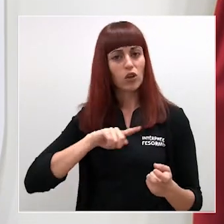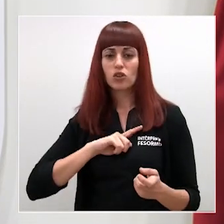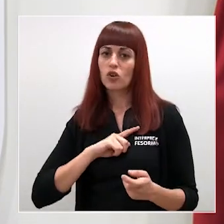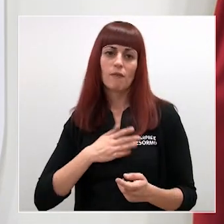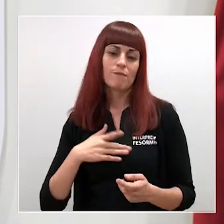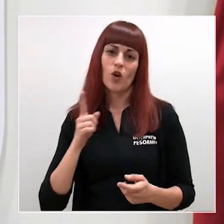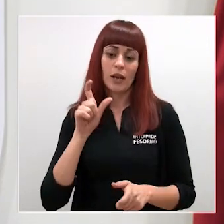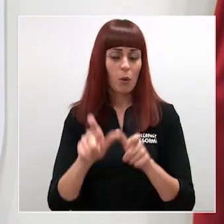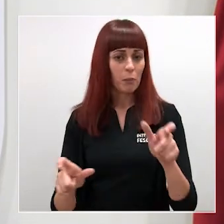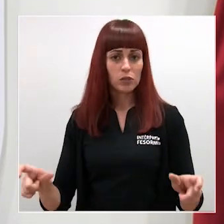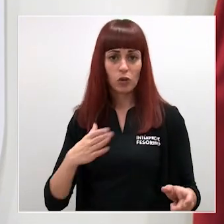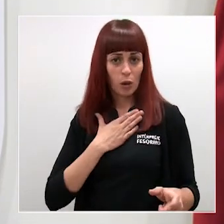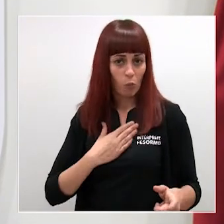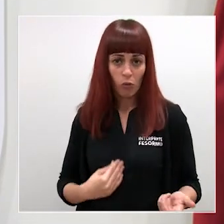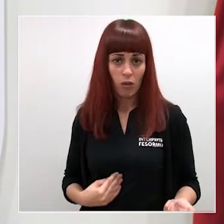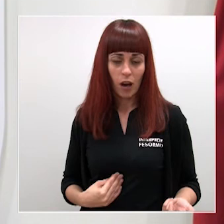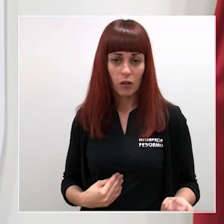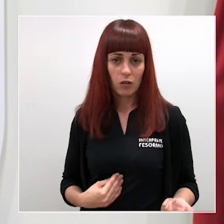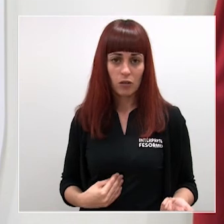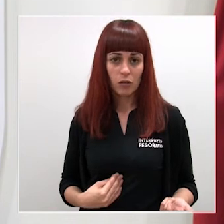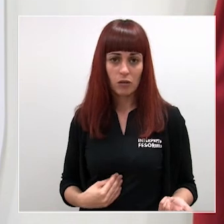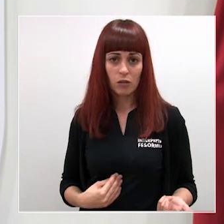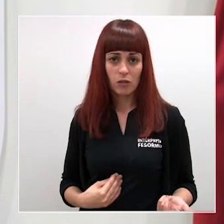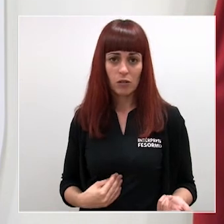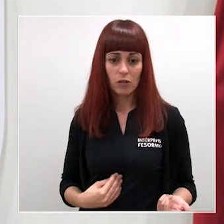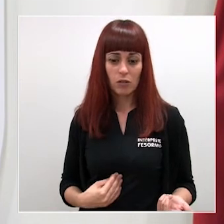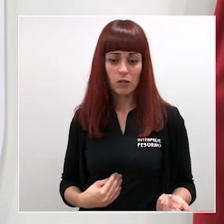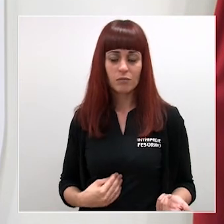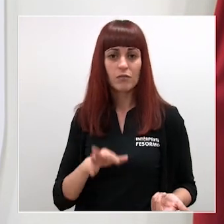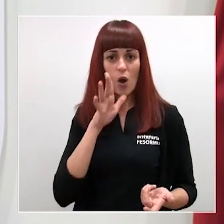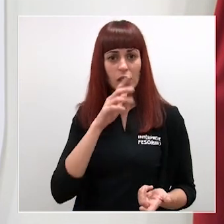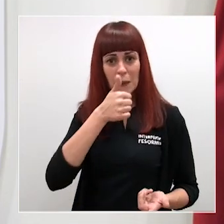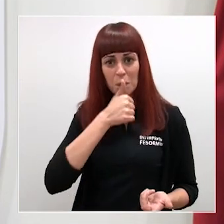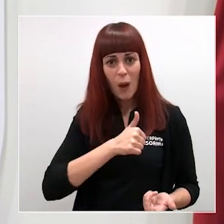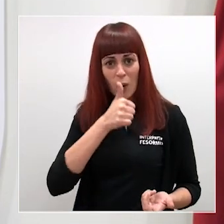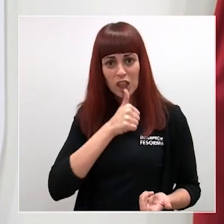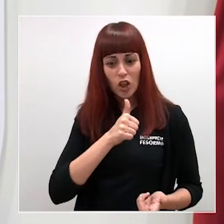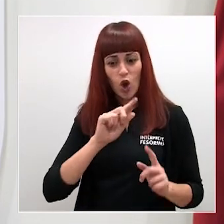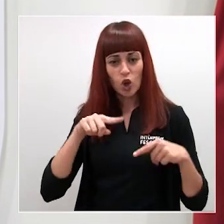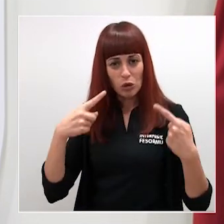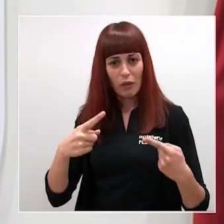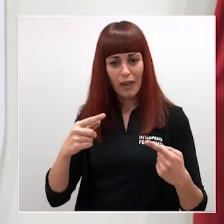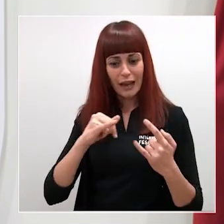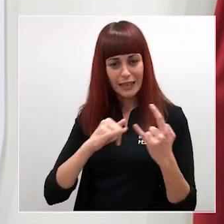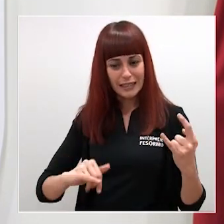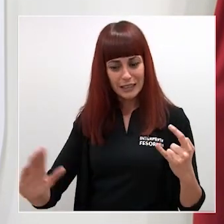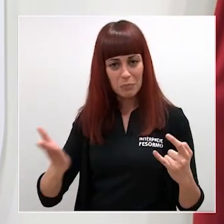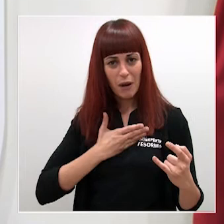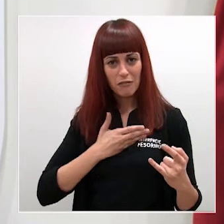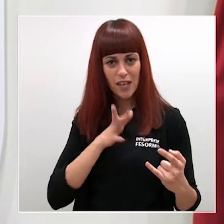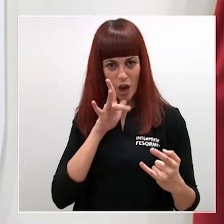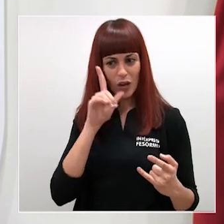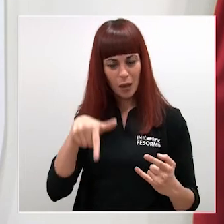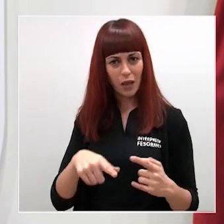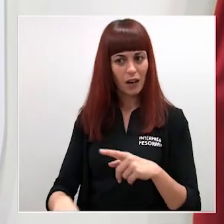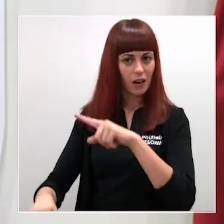los murcianos que ya están soportando pues las consecuencias de esta crisis sanitaria pues también tengan que sobrellevar sobre sus